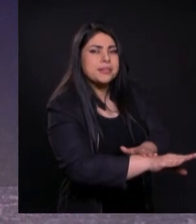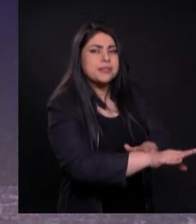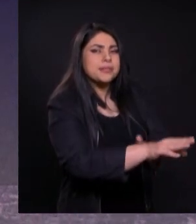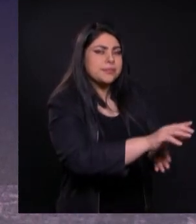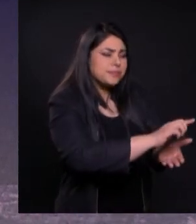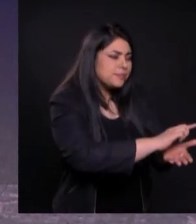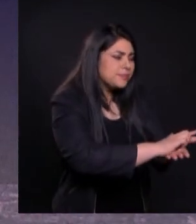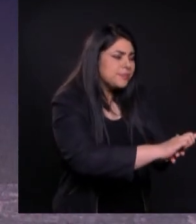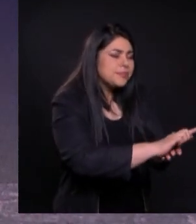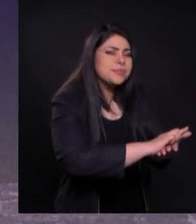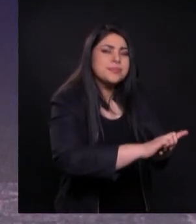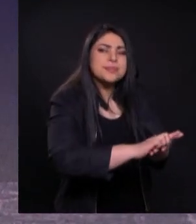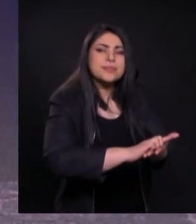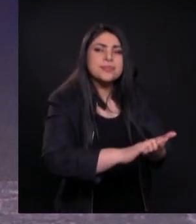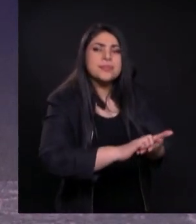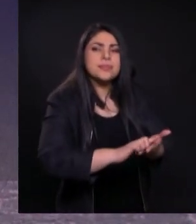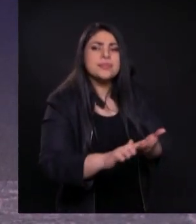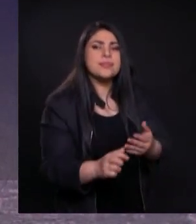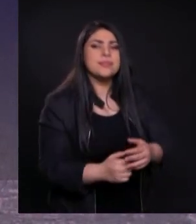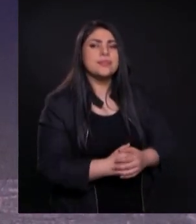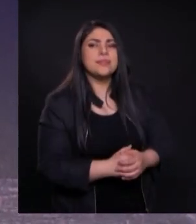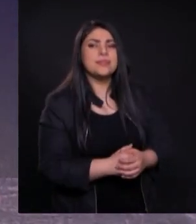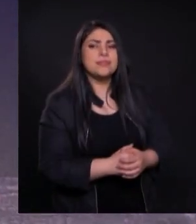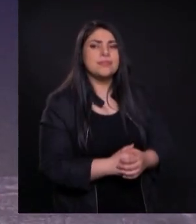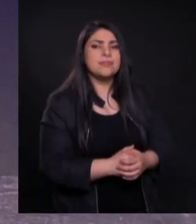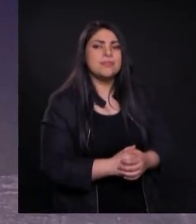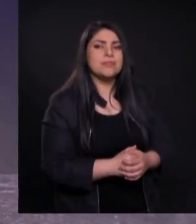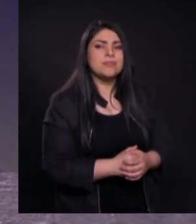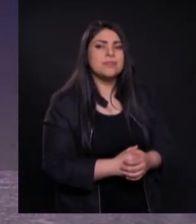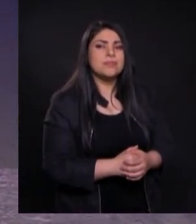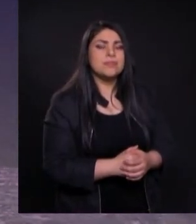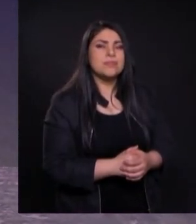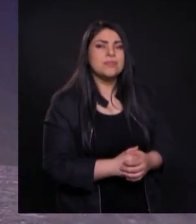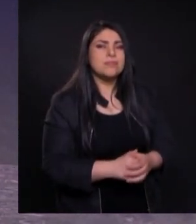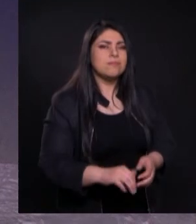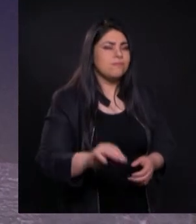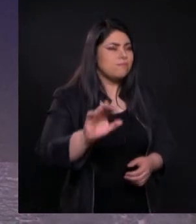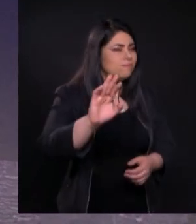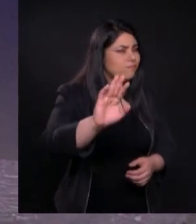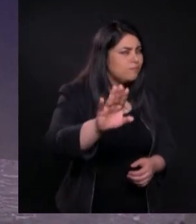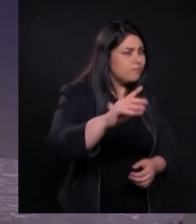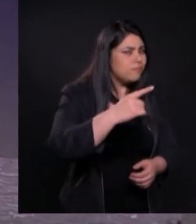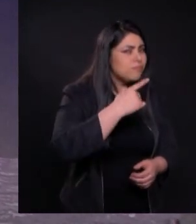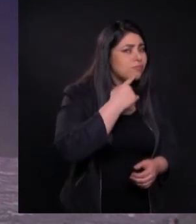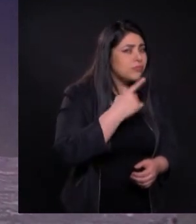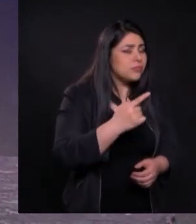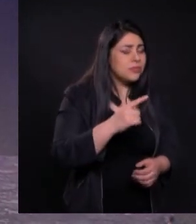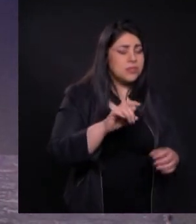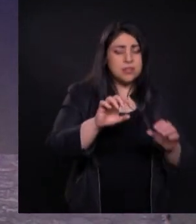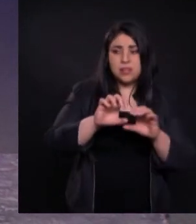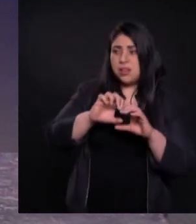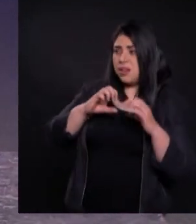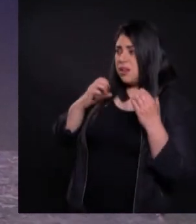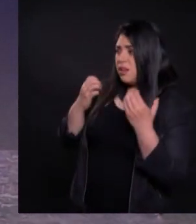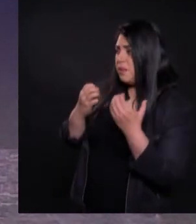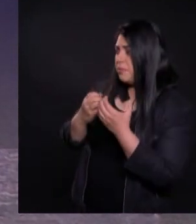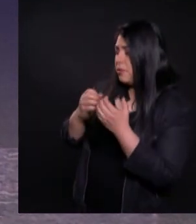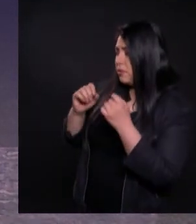Cuando él se humilla Y empieza a lavar Los pies de su equipo Yo le aseguro algo Su equipo Fue transformado